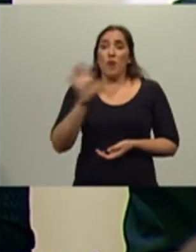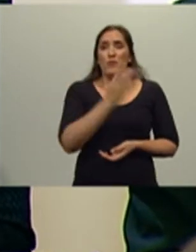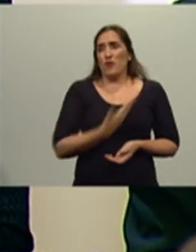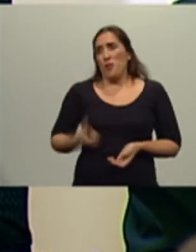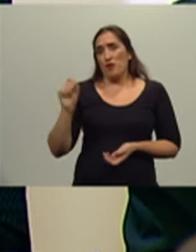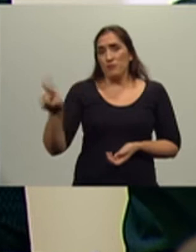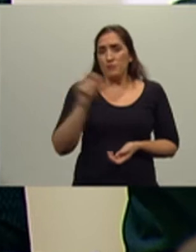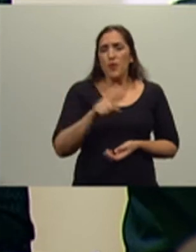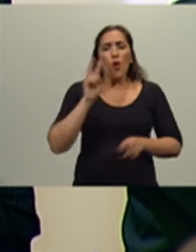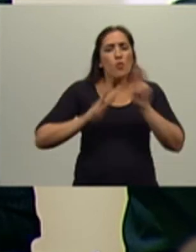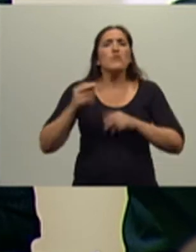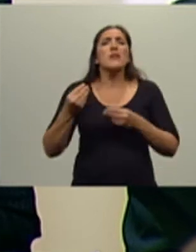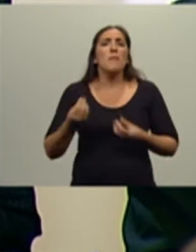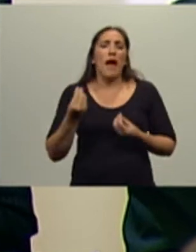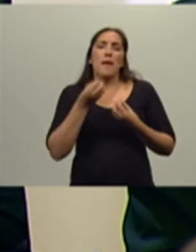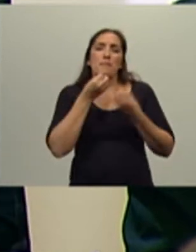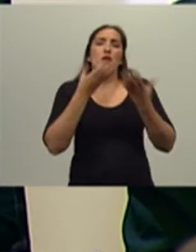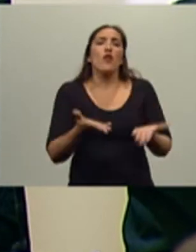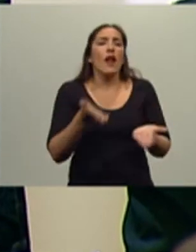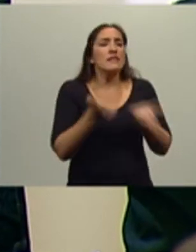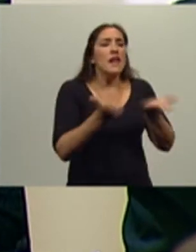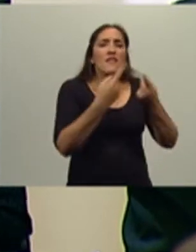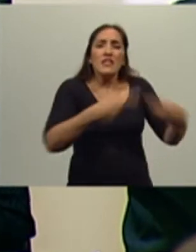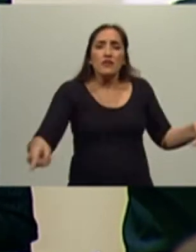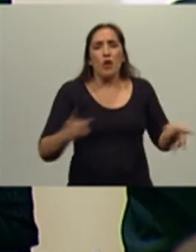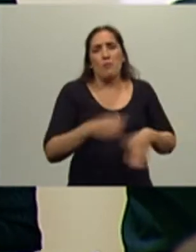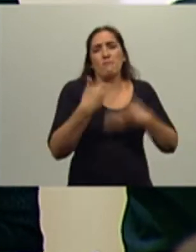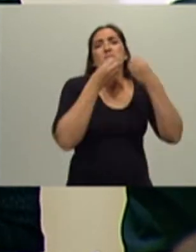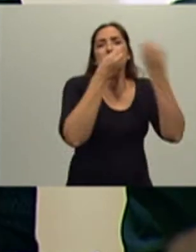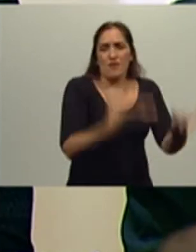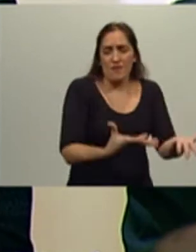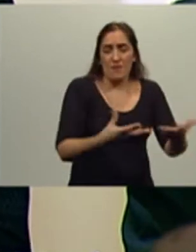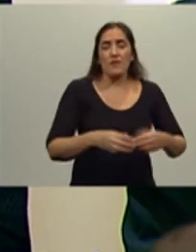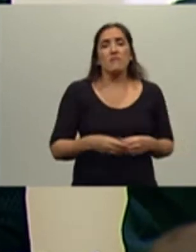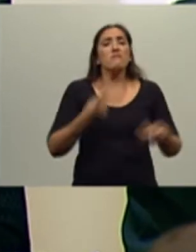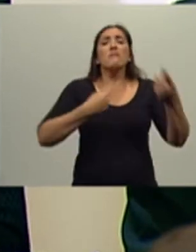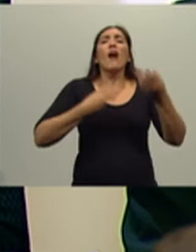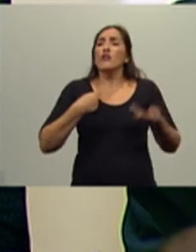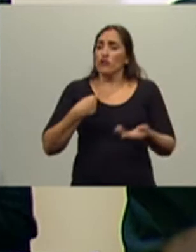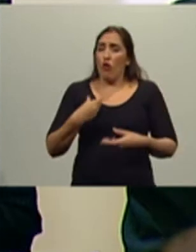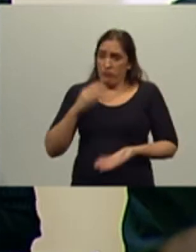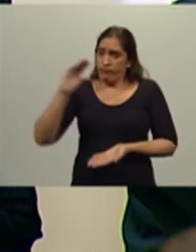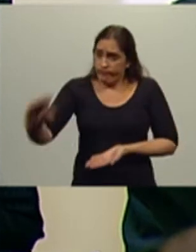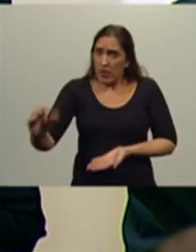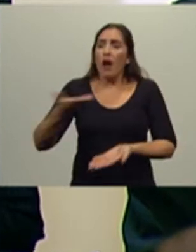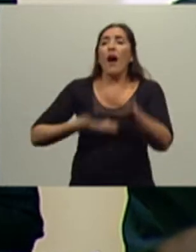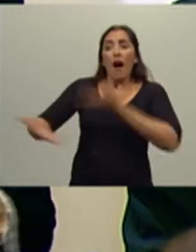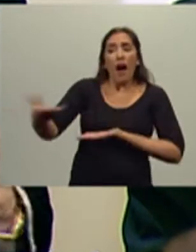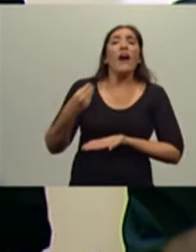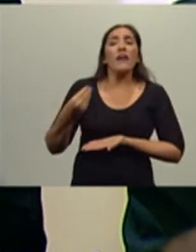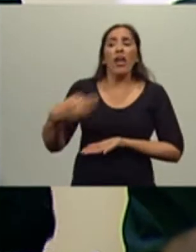destinarán a mejorar la prestación de sus servicios. A cambio de eso, ¿qué requerimos? Información,